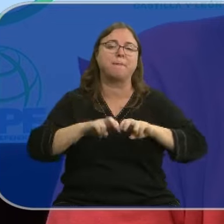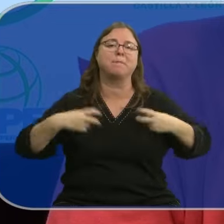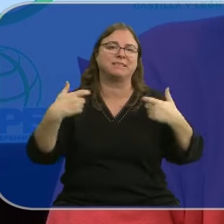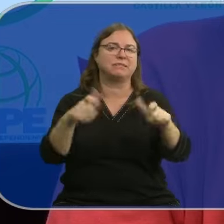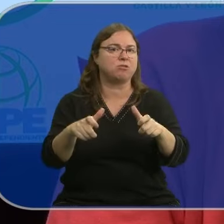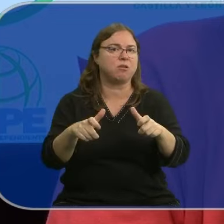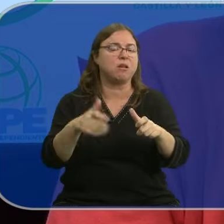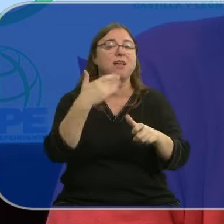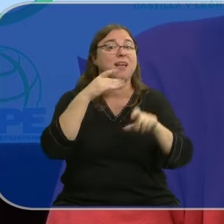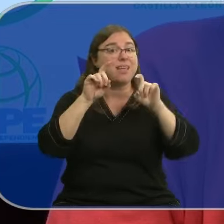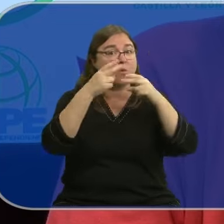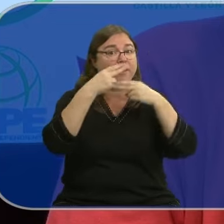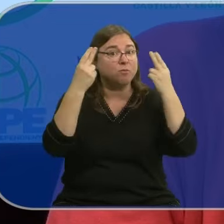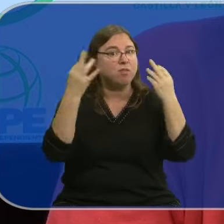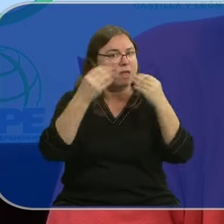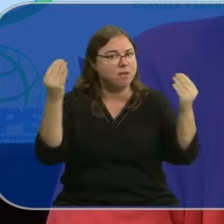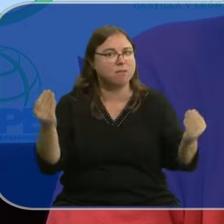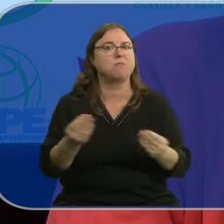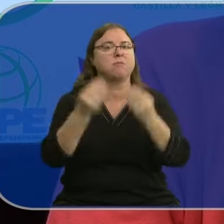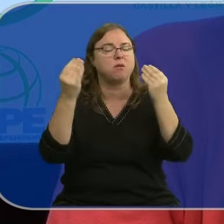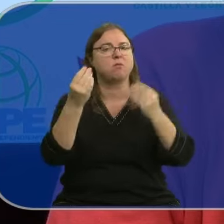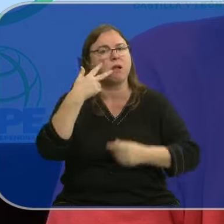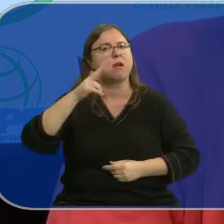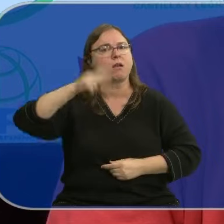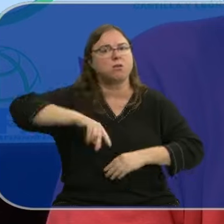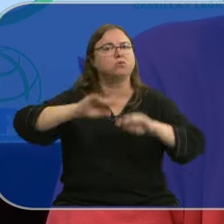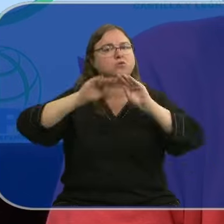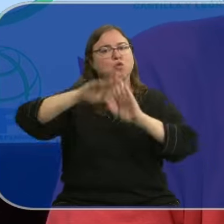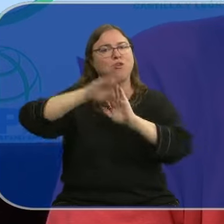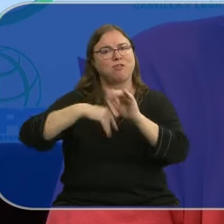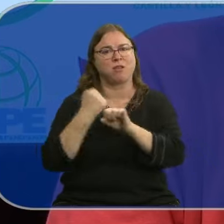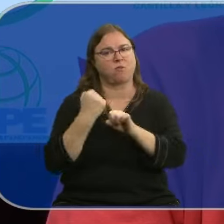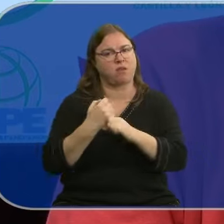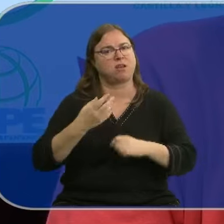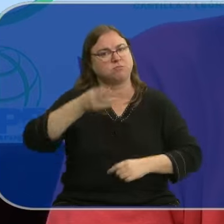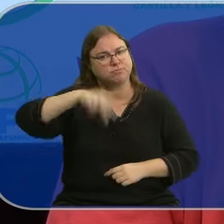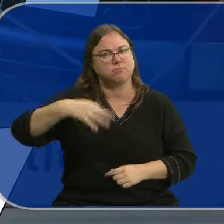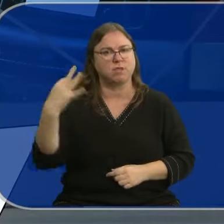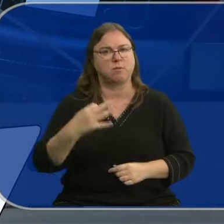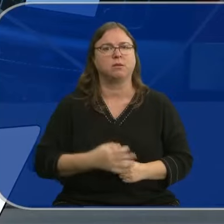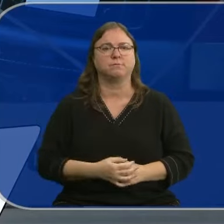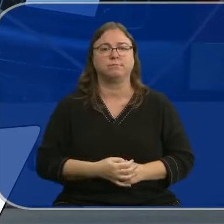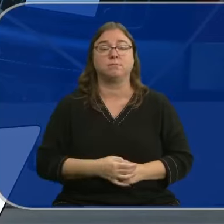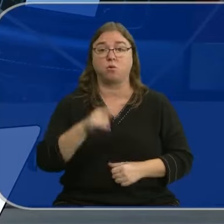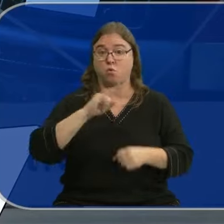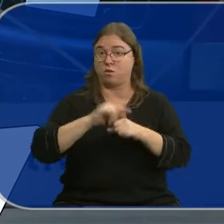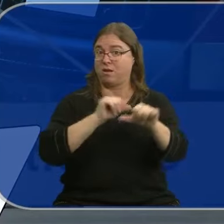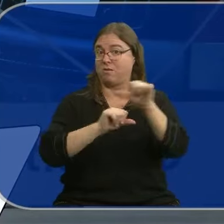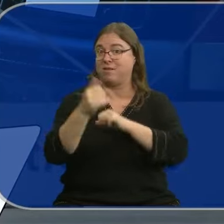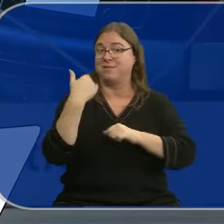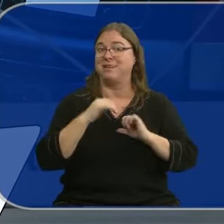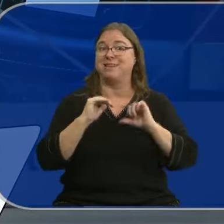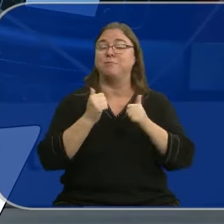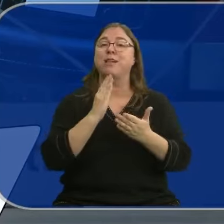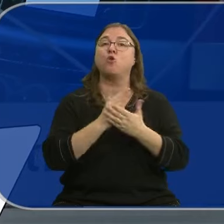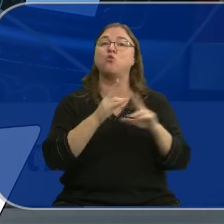sectorial, que la educación pública mejore y que se reconozcan sus condiciones laborales. Desde este lunes ya están en